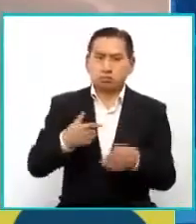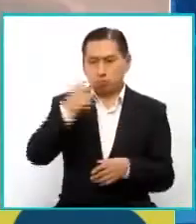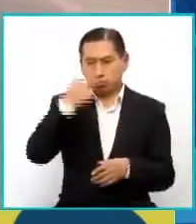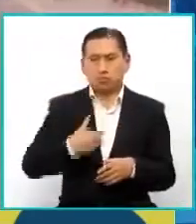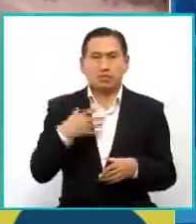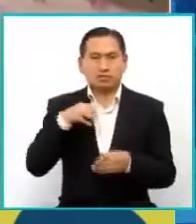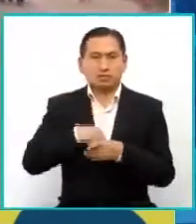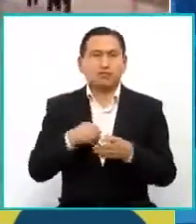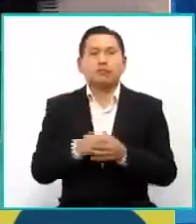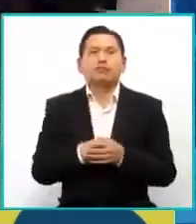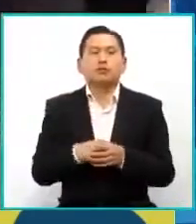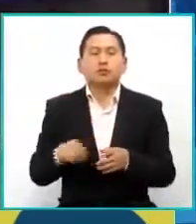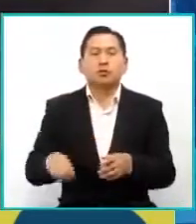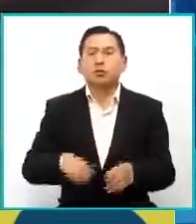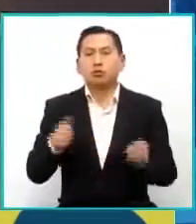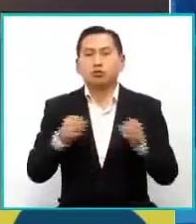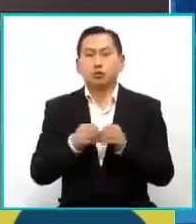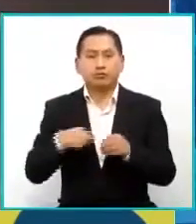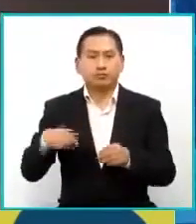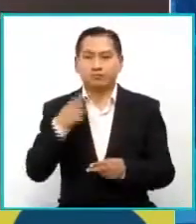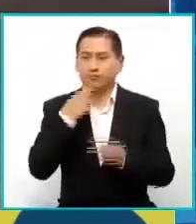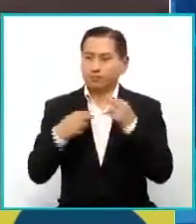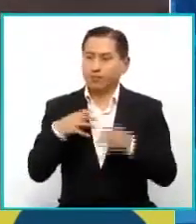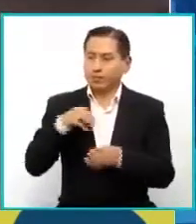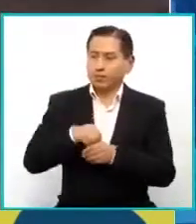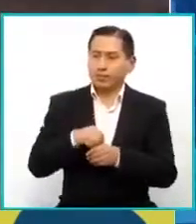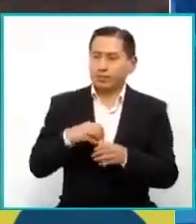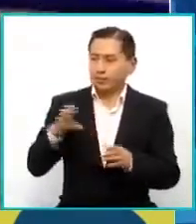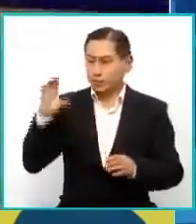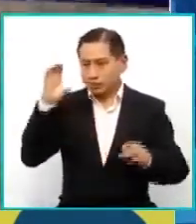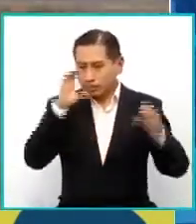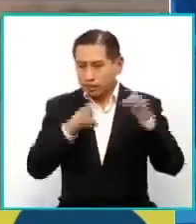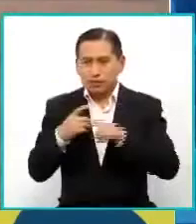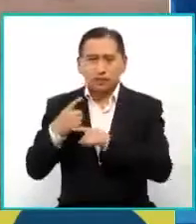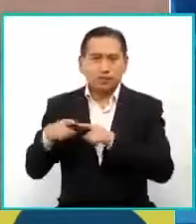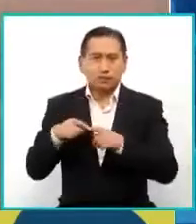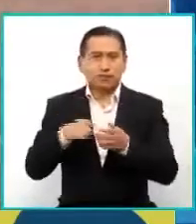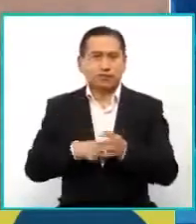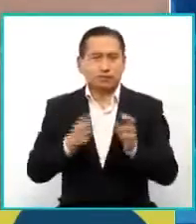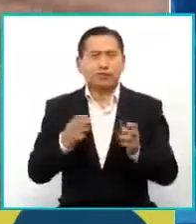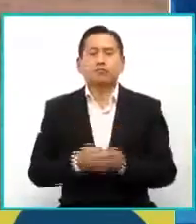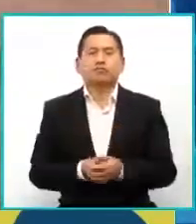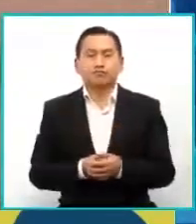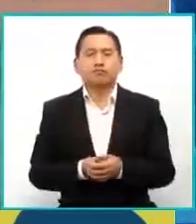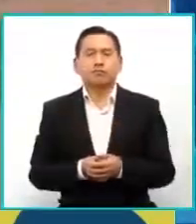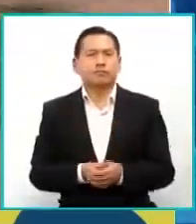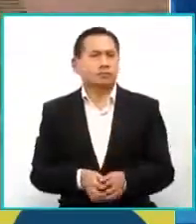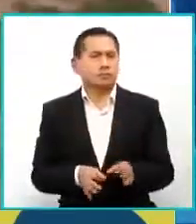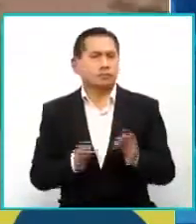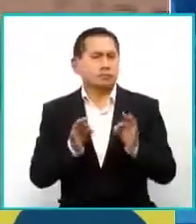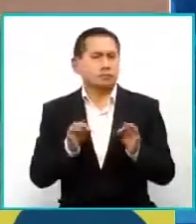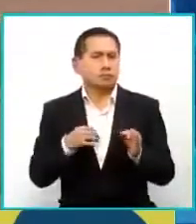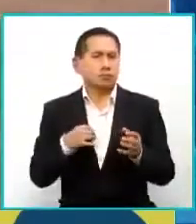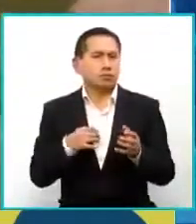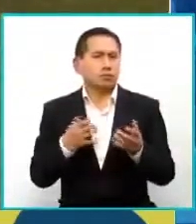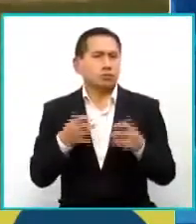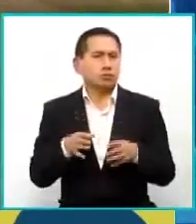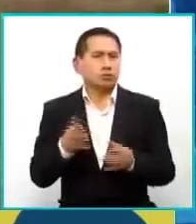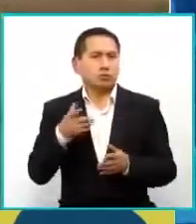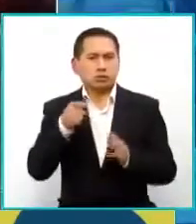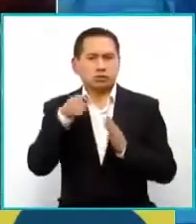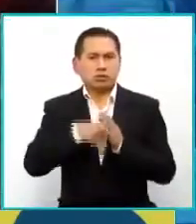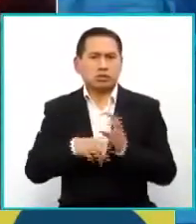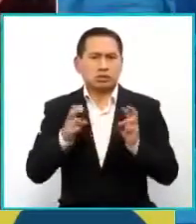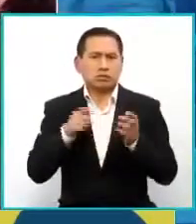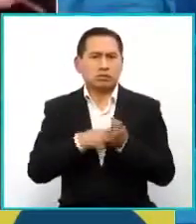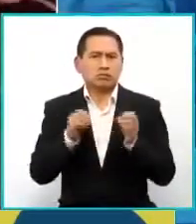mismo y cariño a la vez, ¿no? Era una búsqueda de ese tipo. Genial. No quiero ahondar